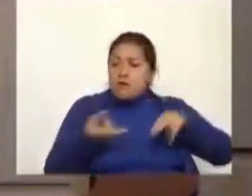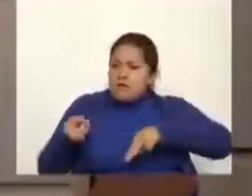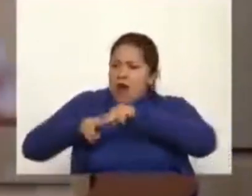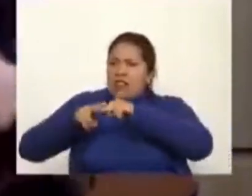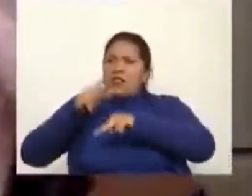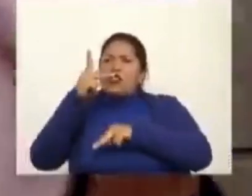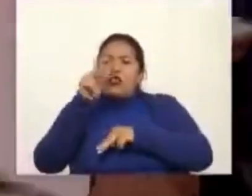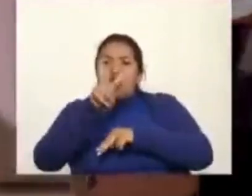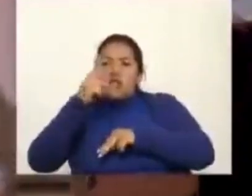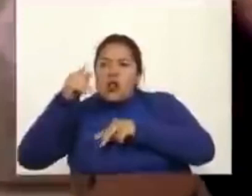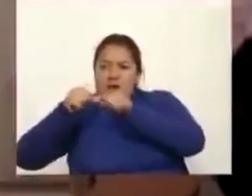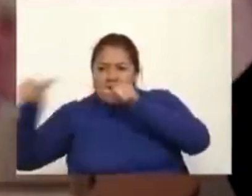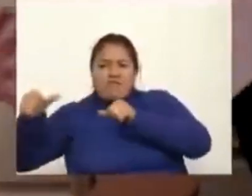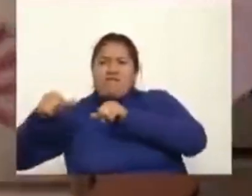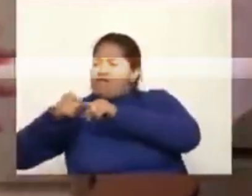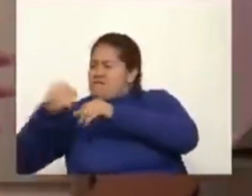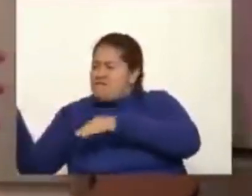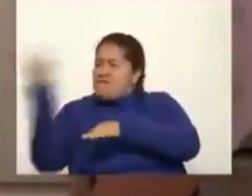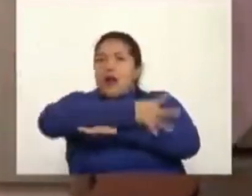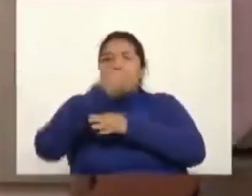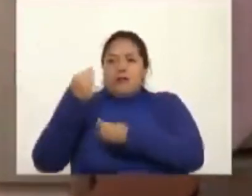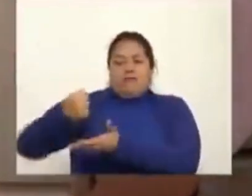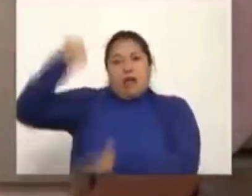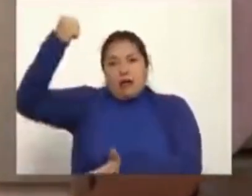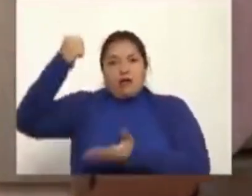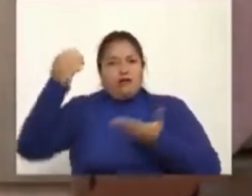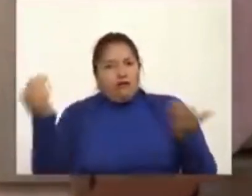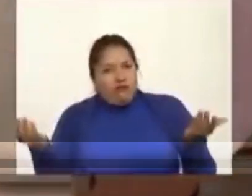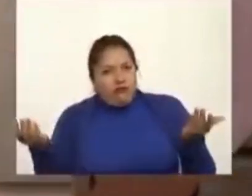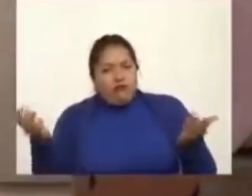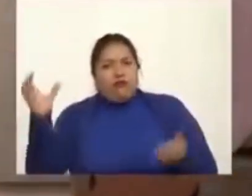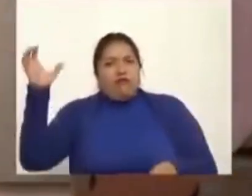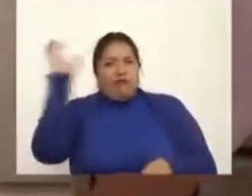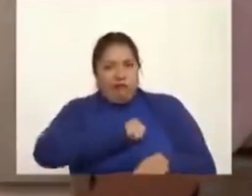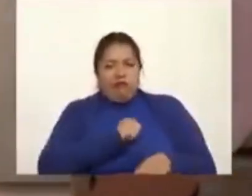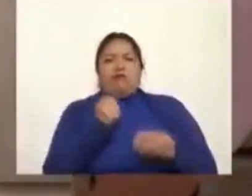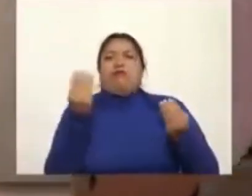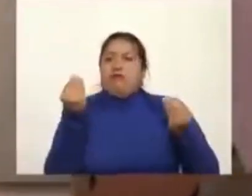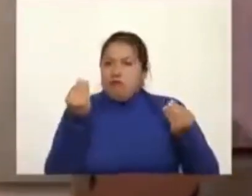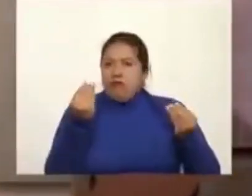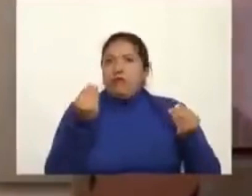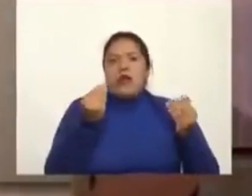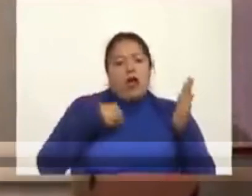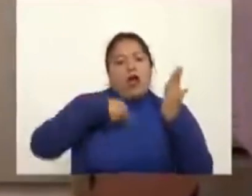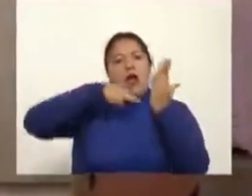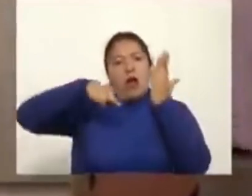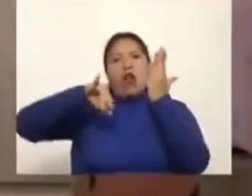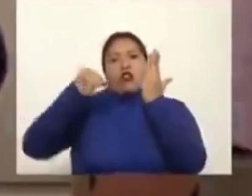momento de sobornos es el mejoramiento de las condiciones